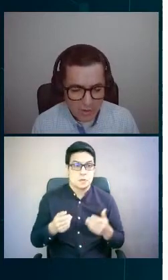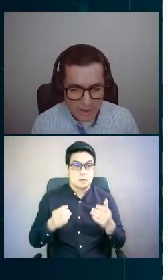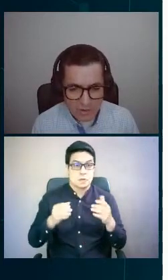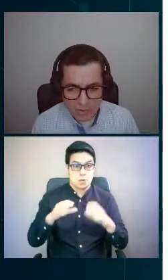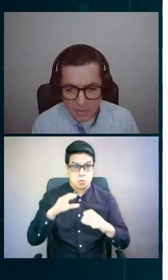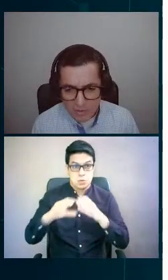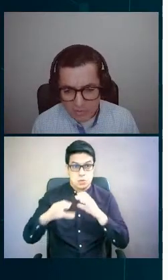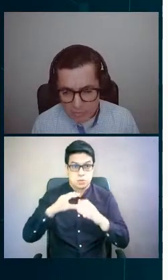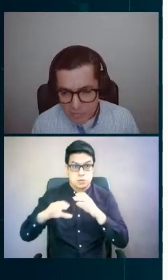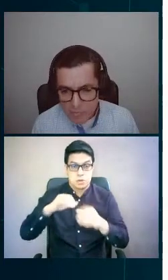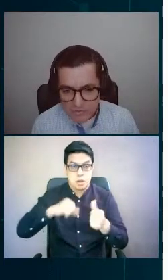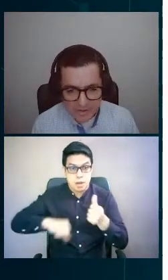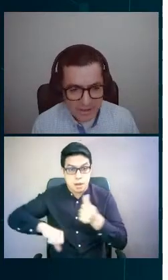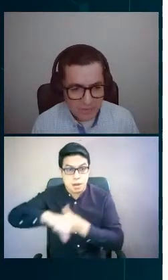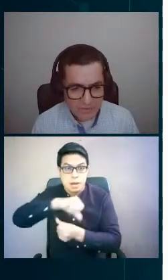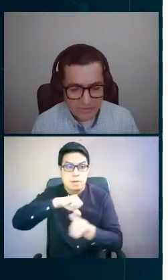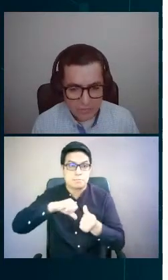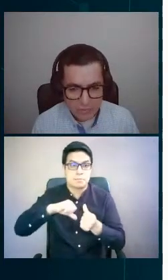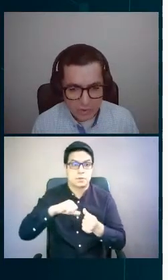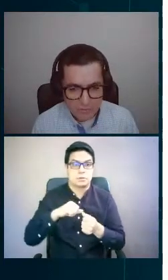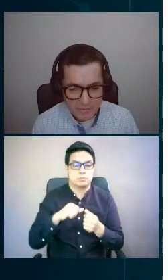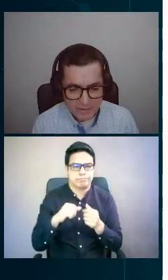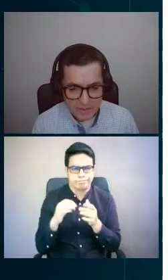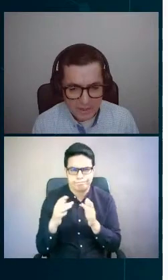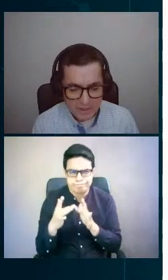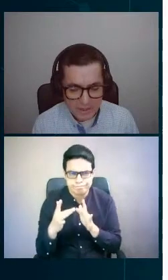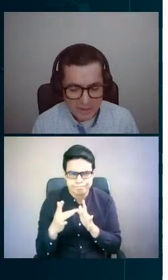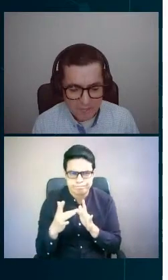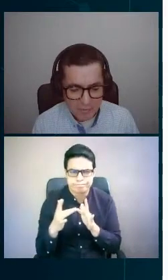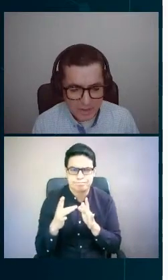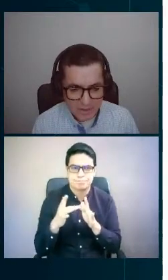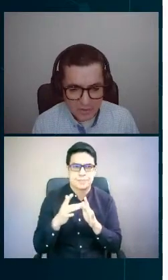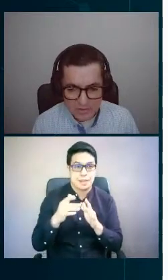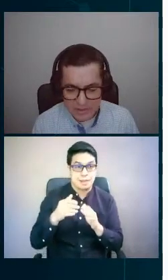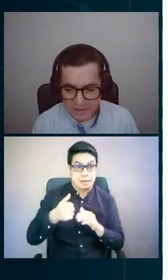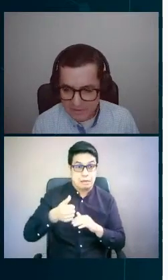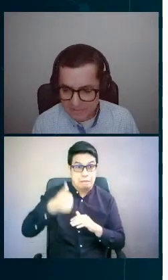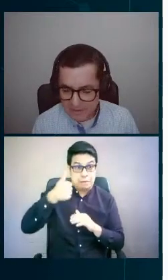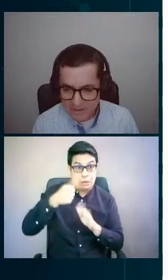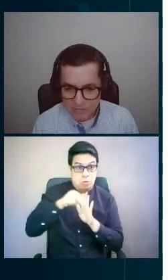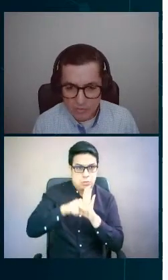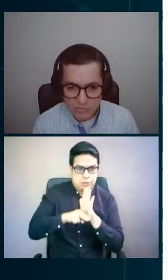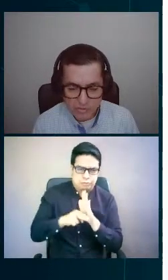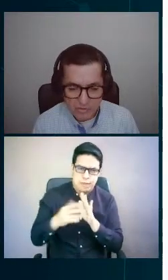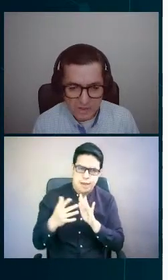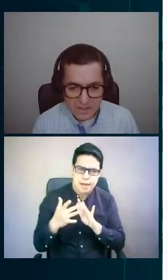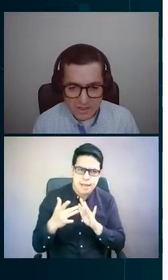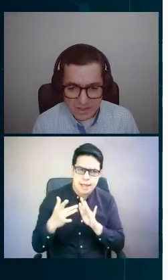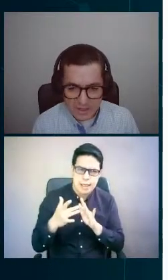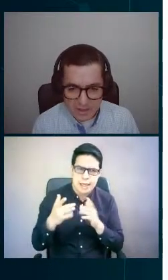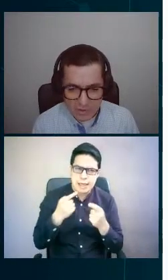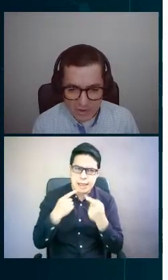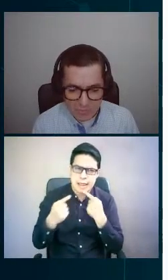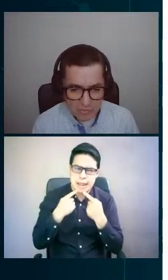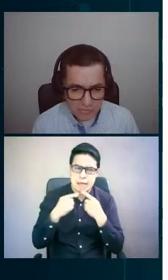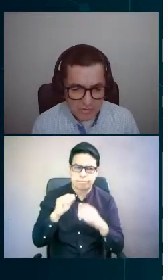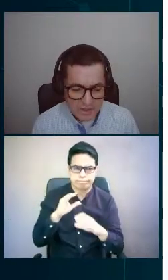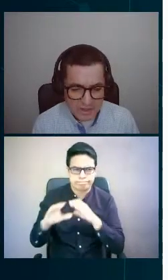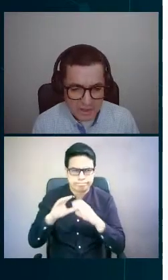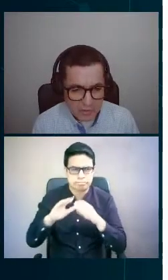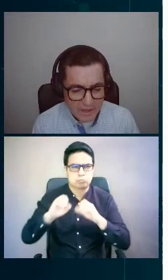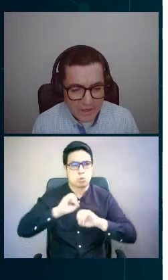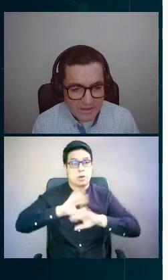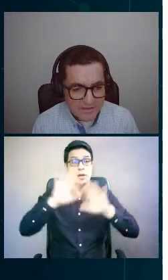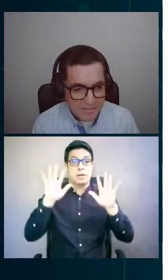el regulador. Estuvimos muy cerca durante todo el proyecto, desde la resolución. Logramos